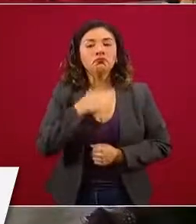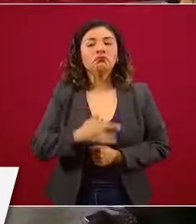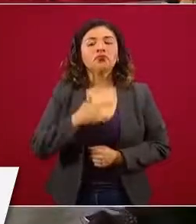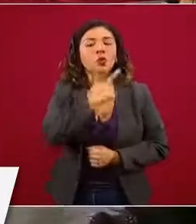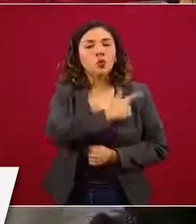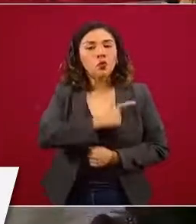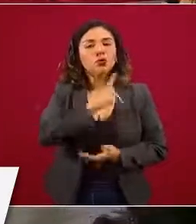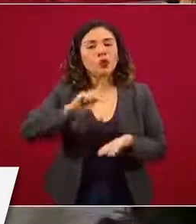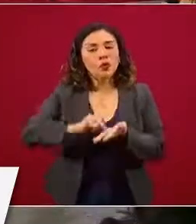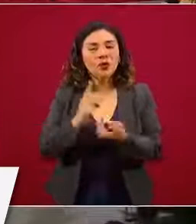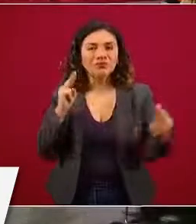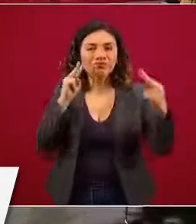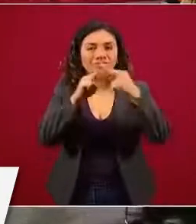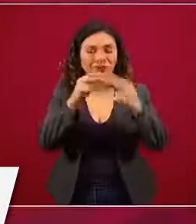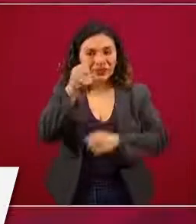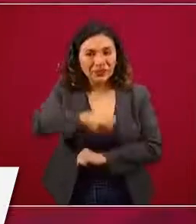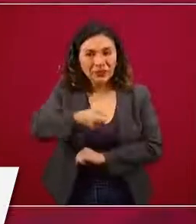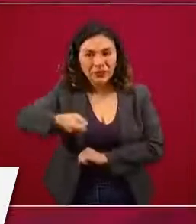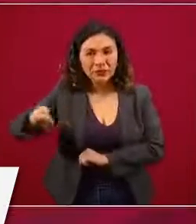saludarlos nuevamente.